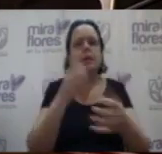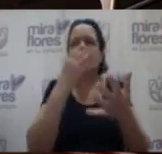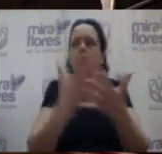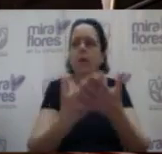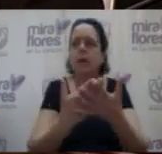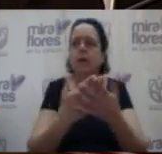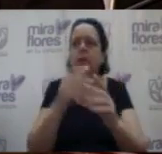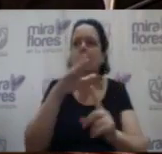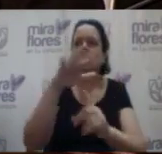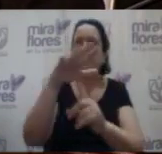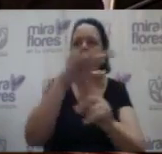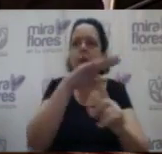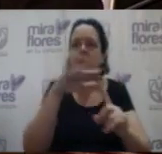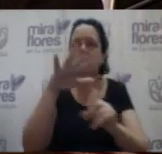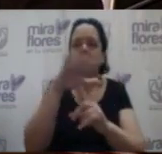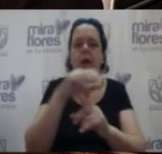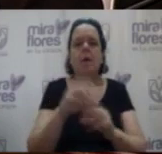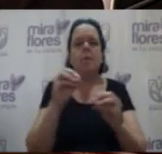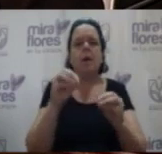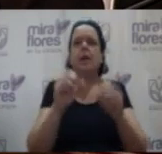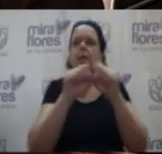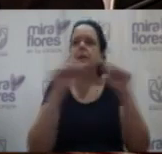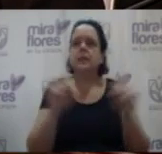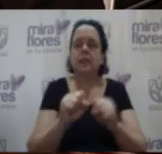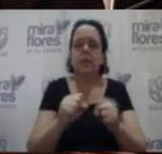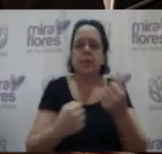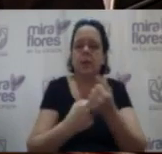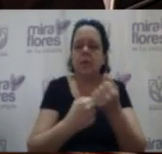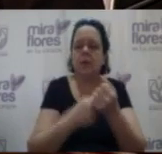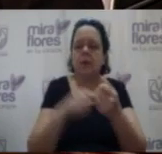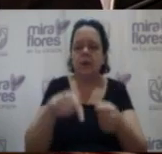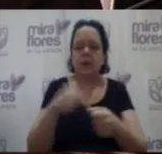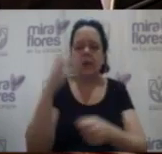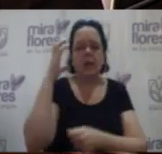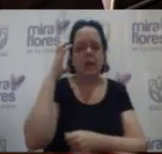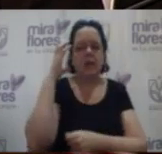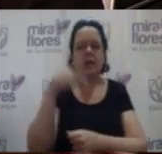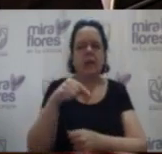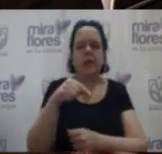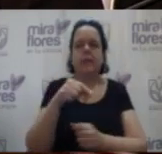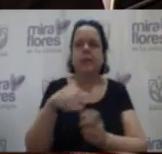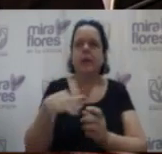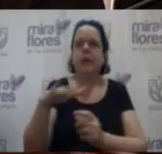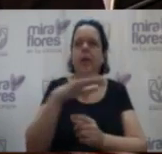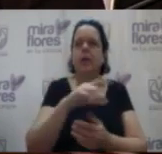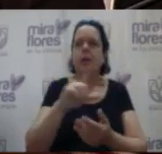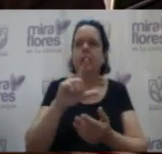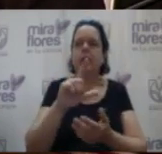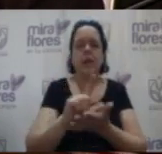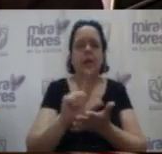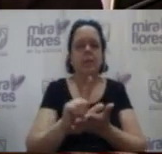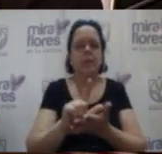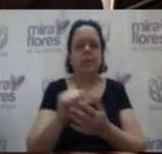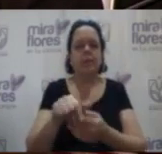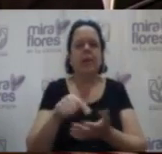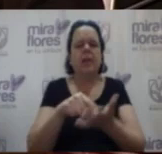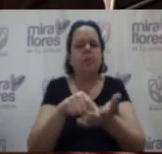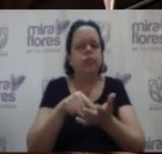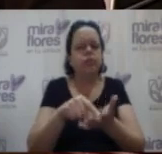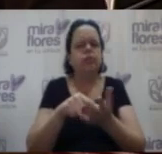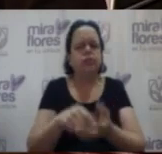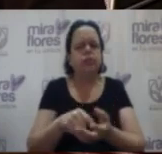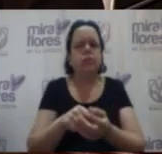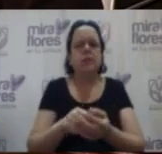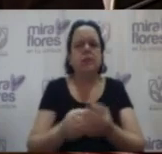el sistema de ayuda que se ejecuten aquí en Miraflores o en alrededores de Lima sea necesario porque la exigencia de los